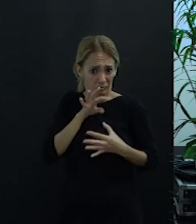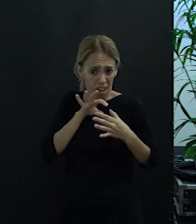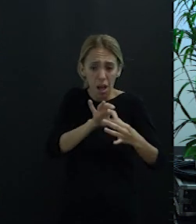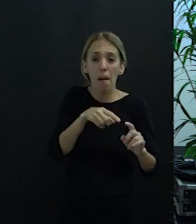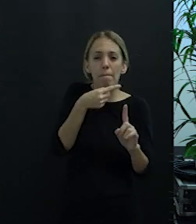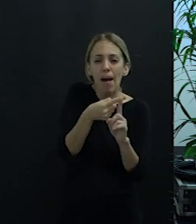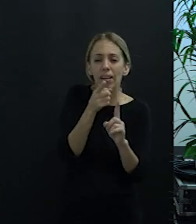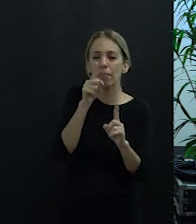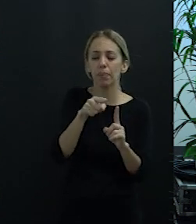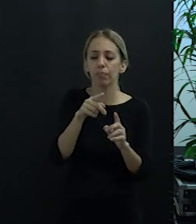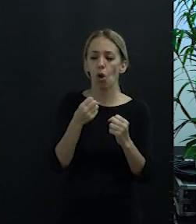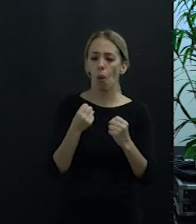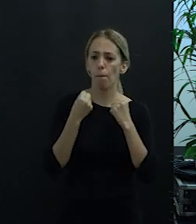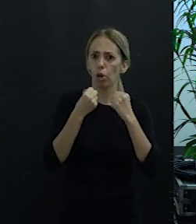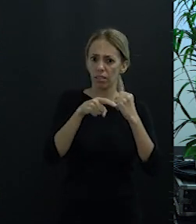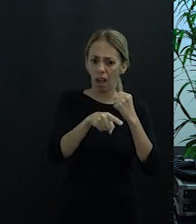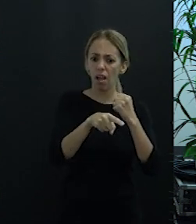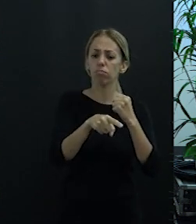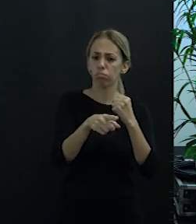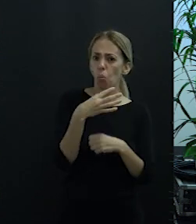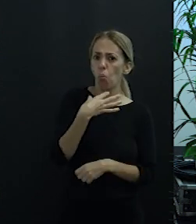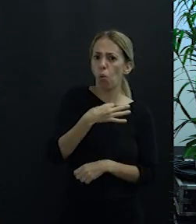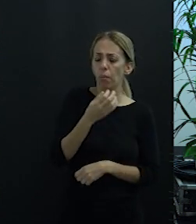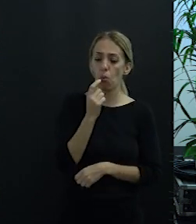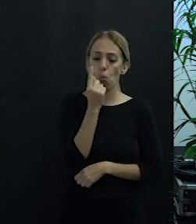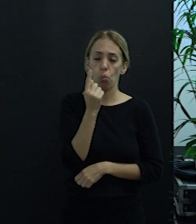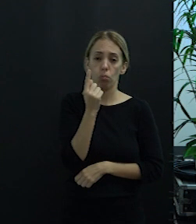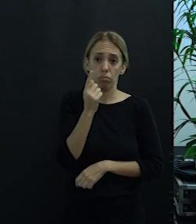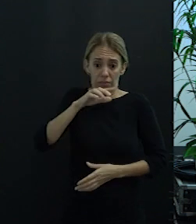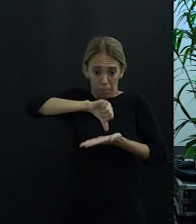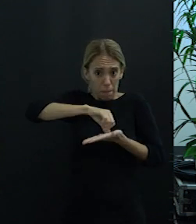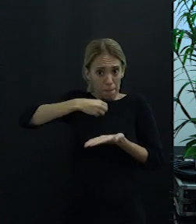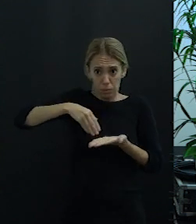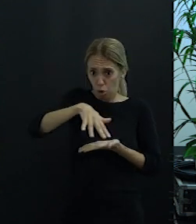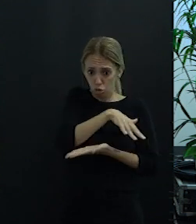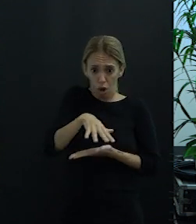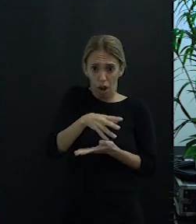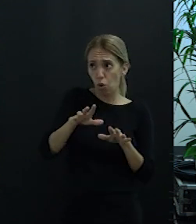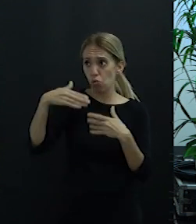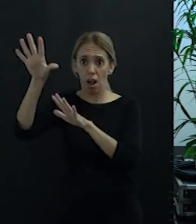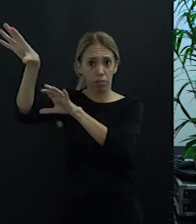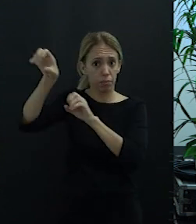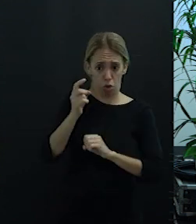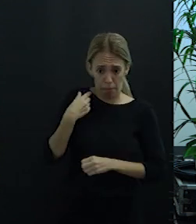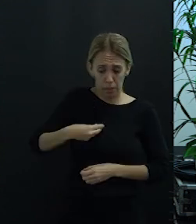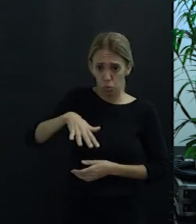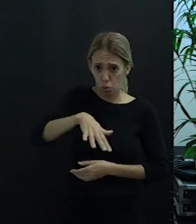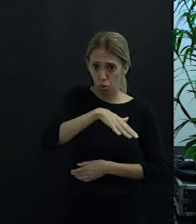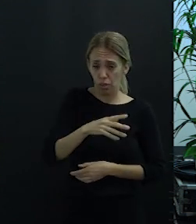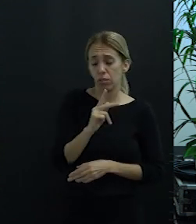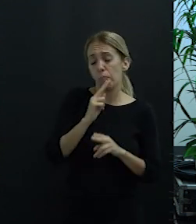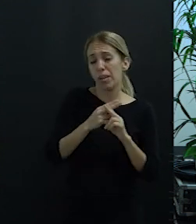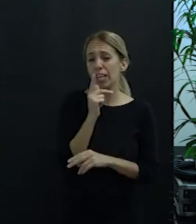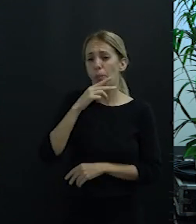potencia que puede tener a nivel de un kilómetro cero. Y sobre todo a través de lo que ustedes mismos han oído hoy todo el día.